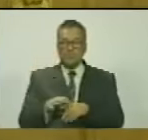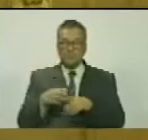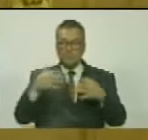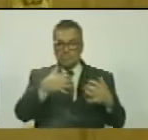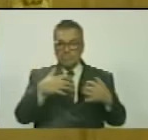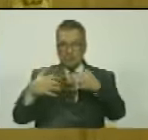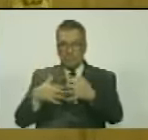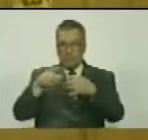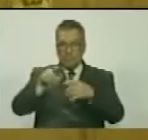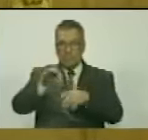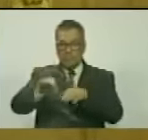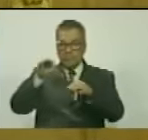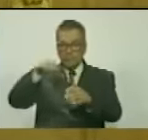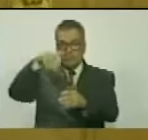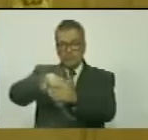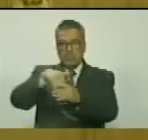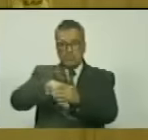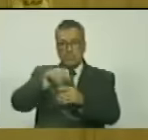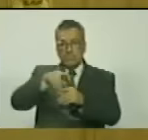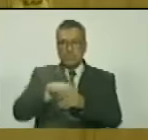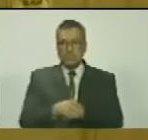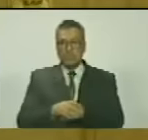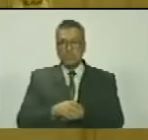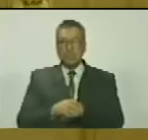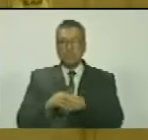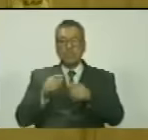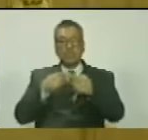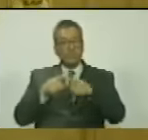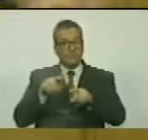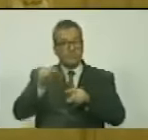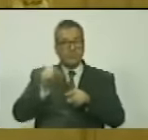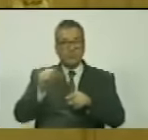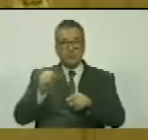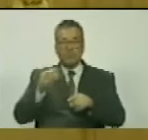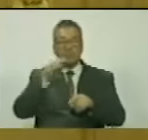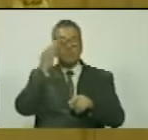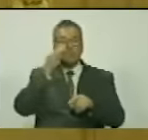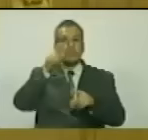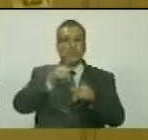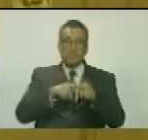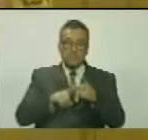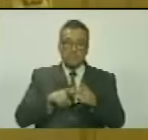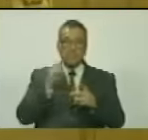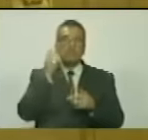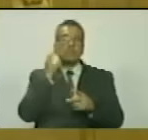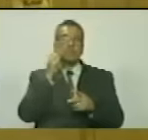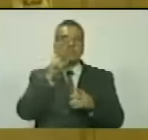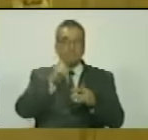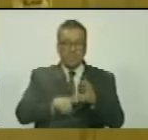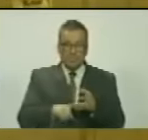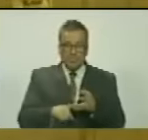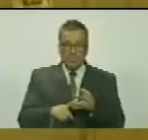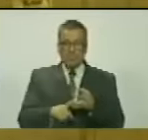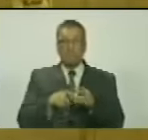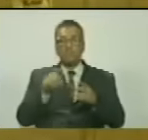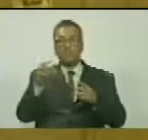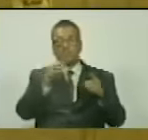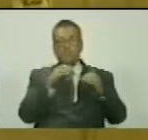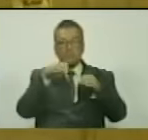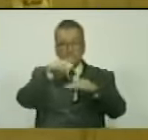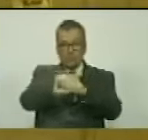ante elecciones presidenciales, entre liberales amarillos, liberales azules, entre